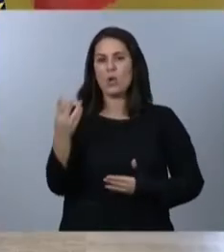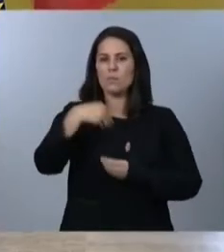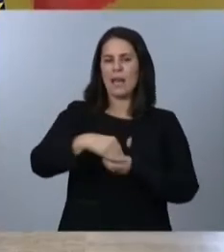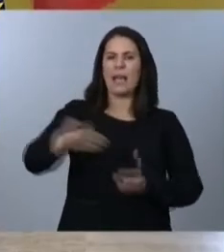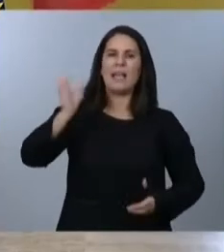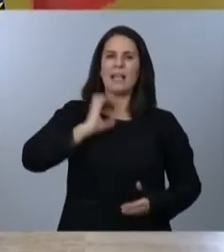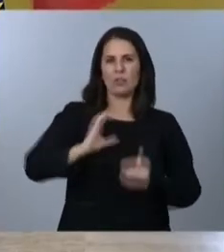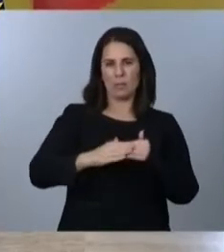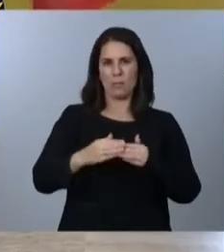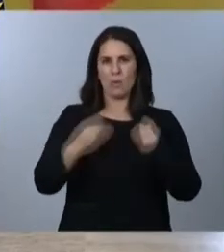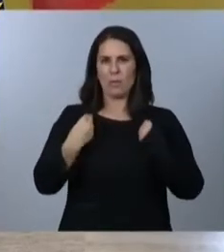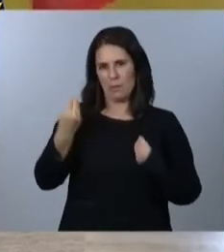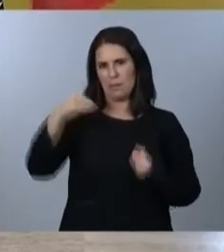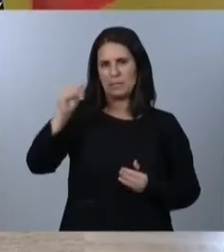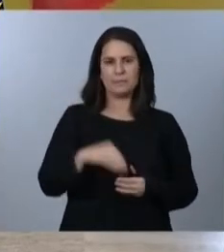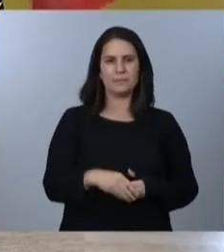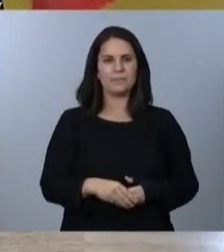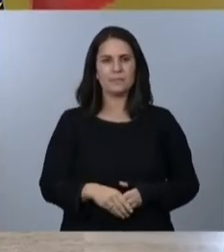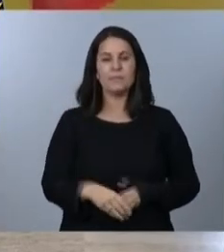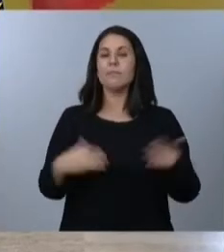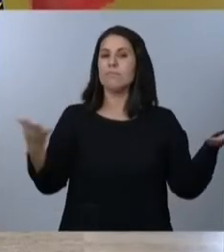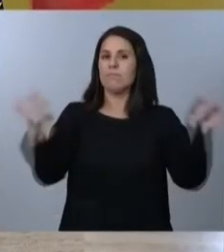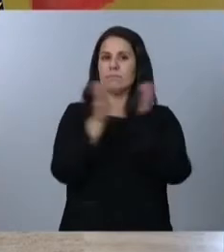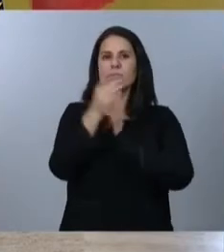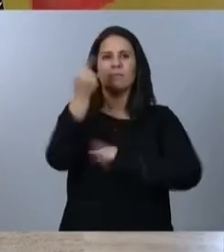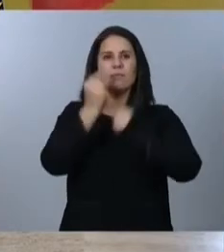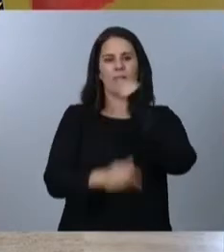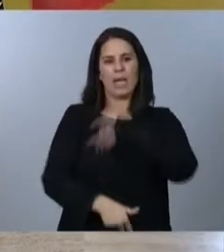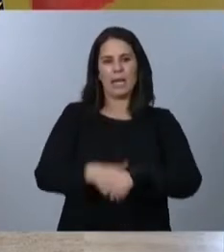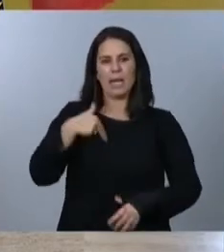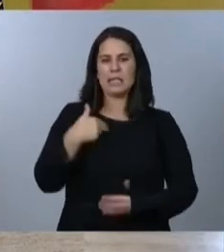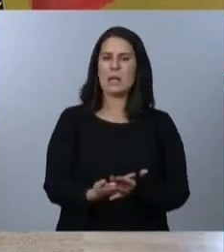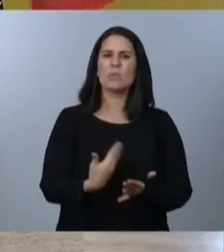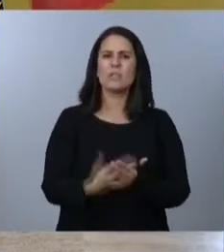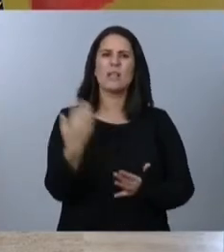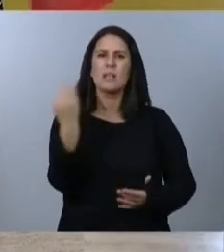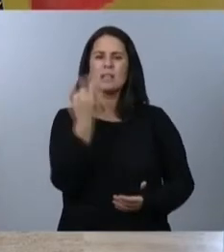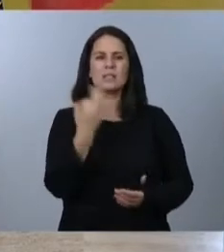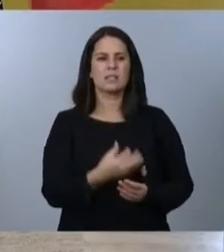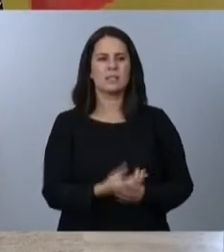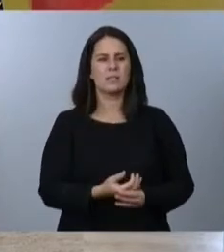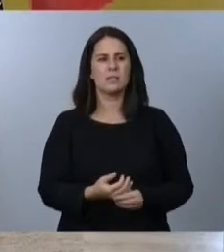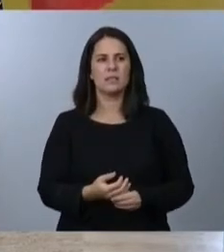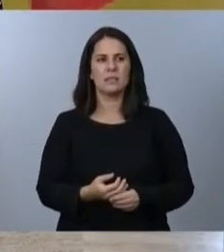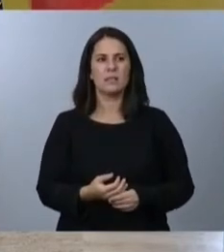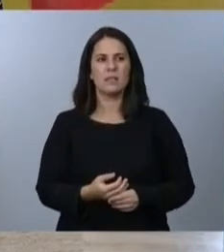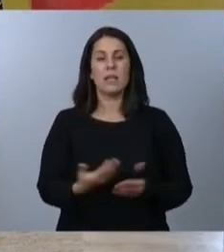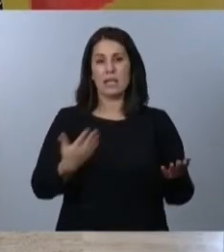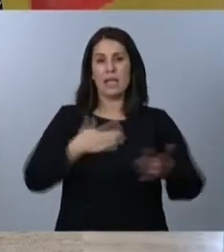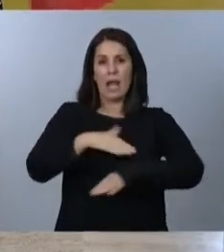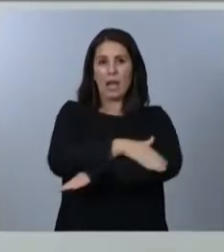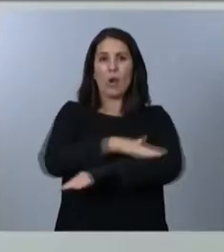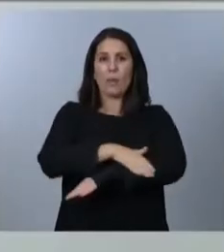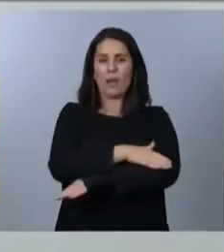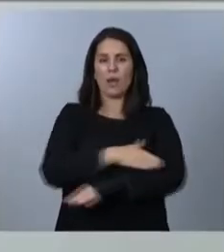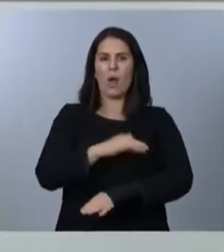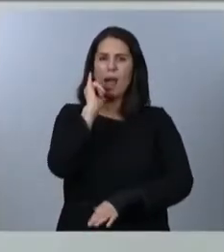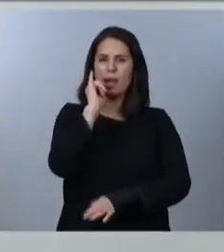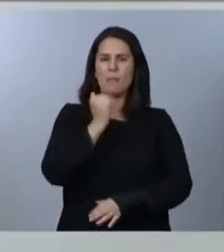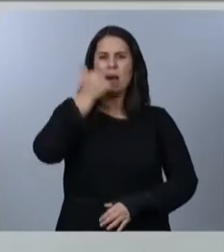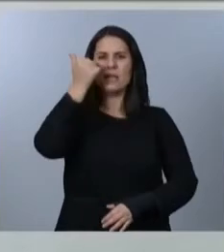En fin, los presupuestos generales, si demuestran algo, es que es el Gobierno el que tiene un mayor compromiso